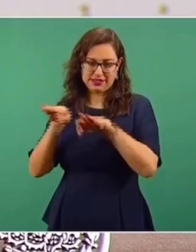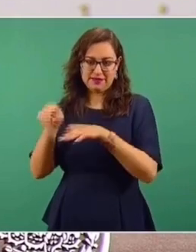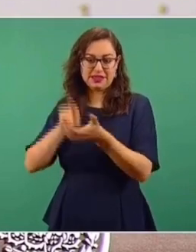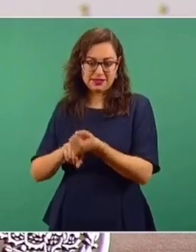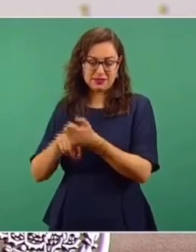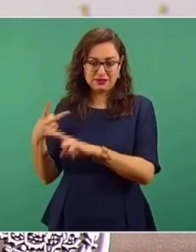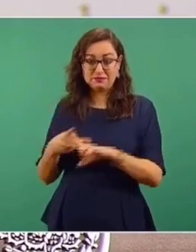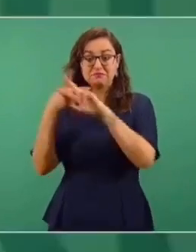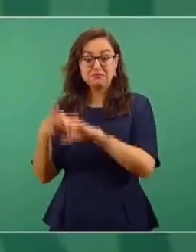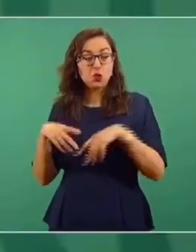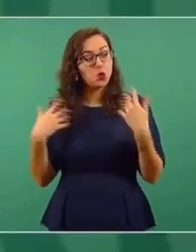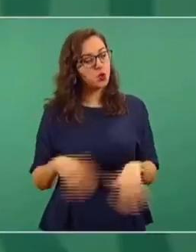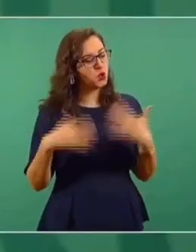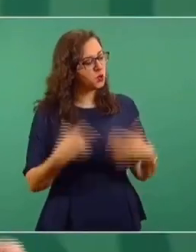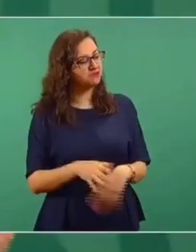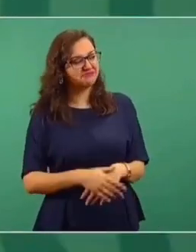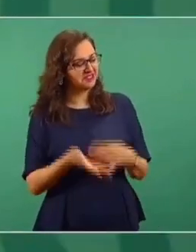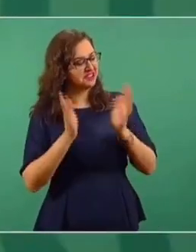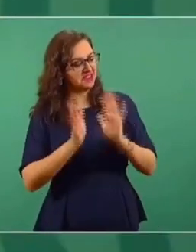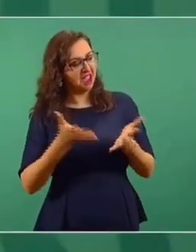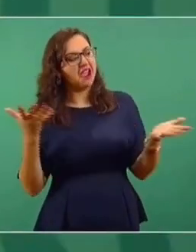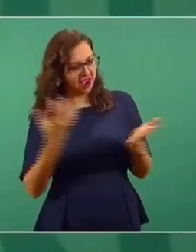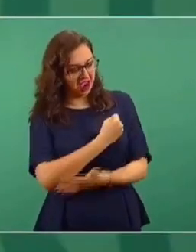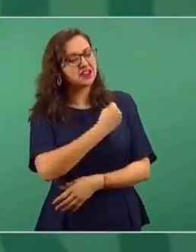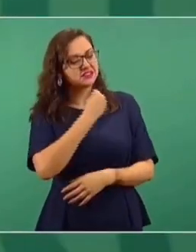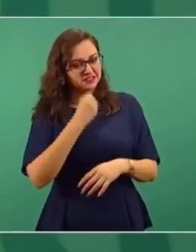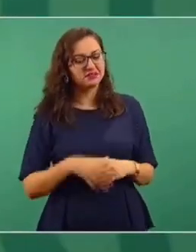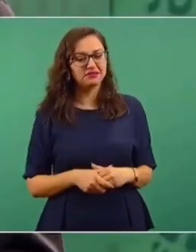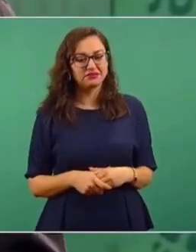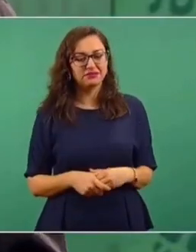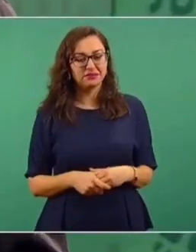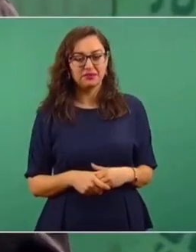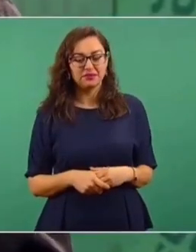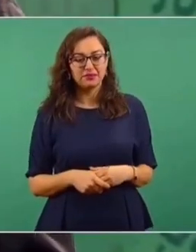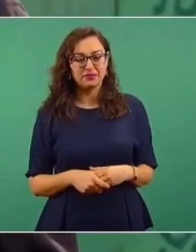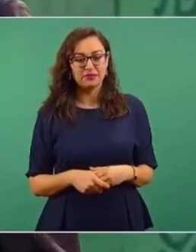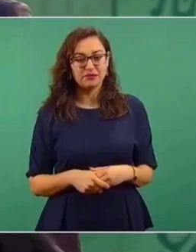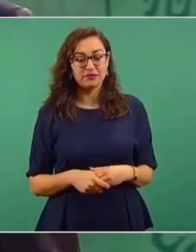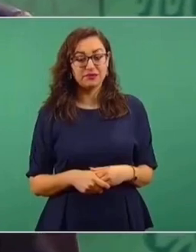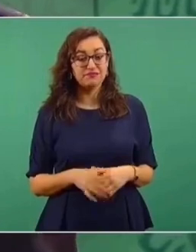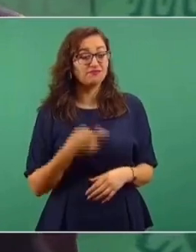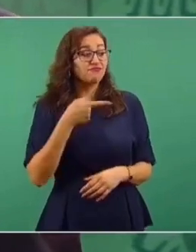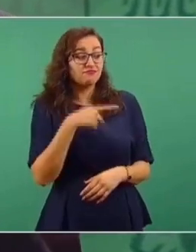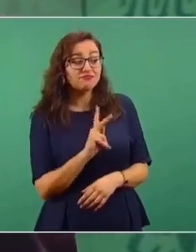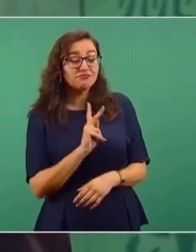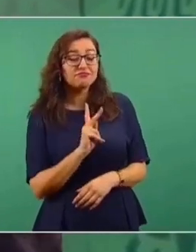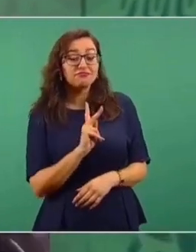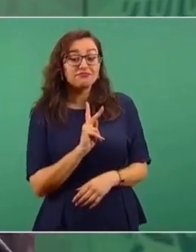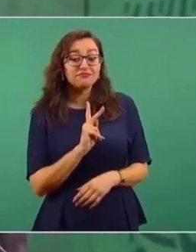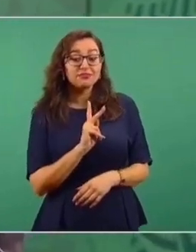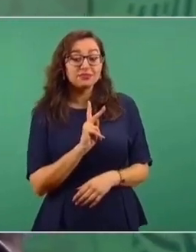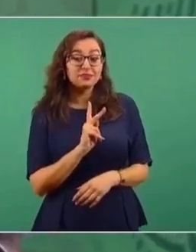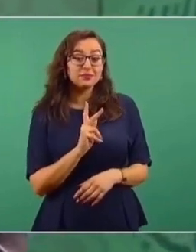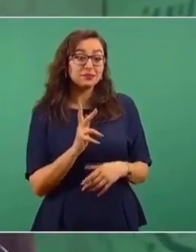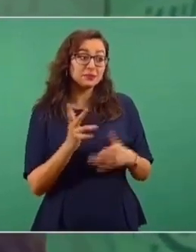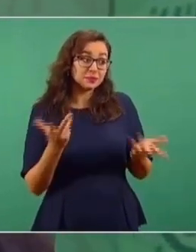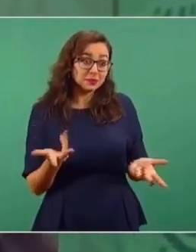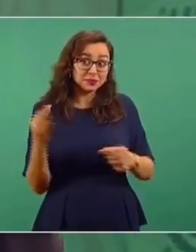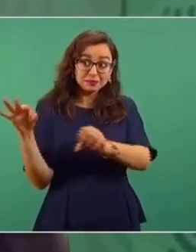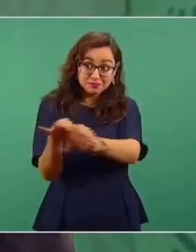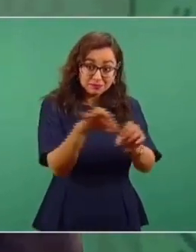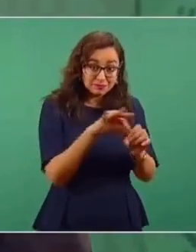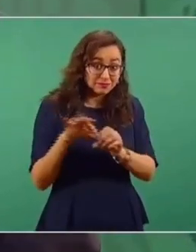ya ganaron o ya ganaste, nada más que defiendan